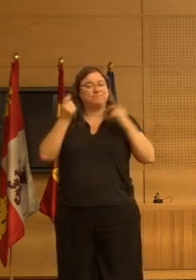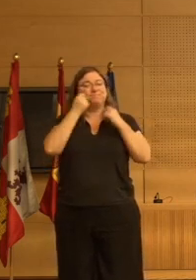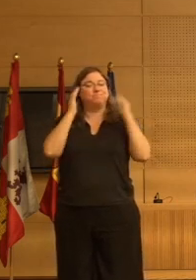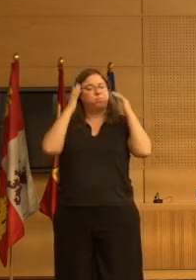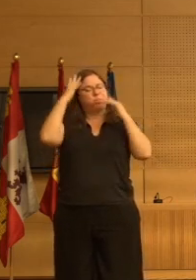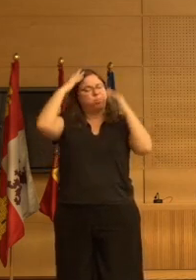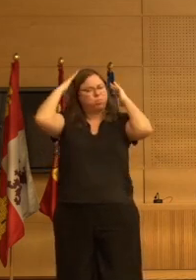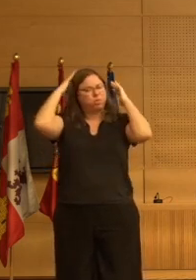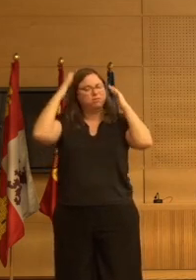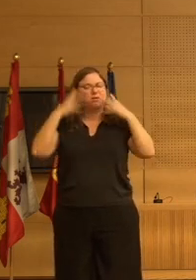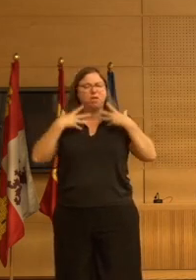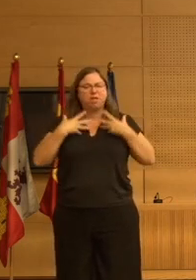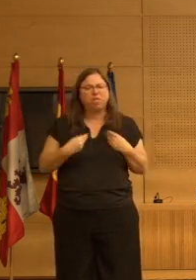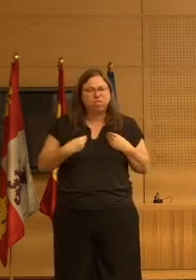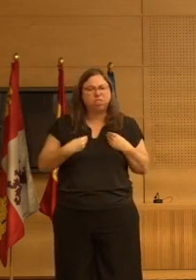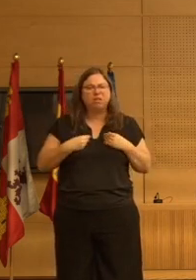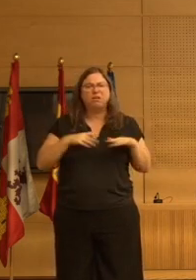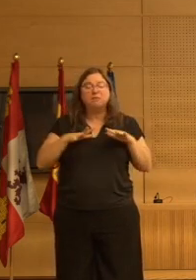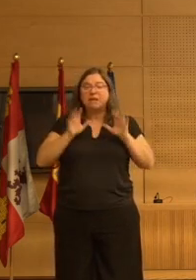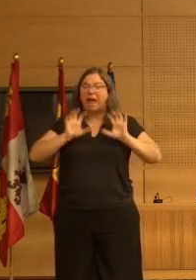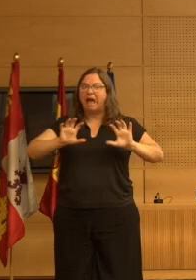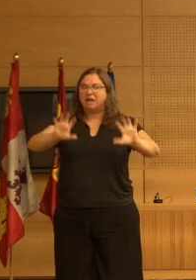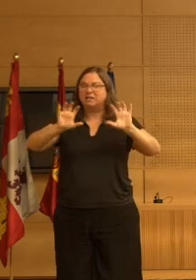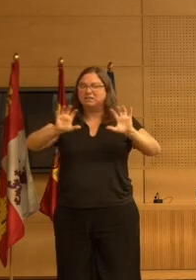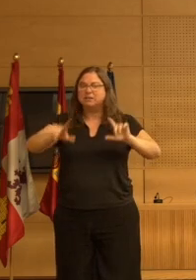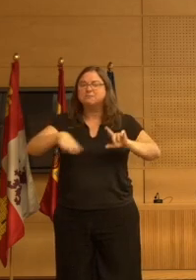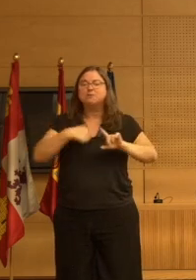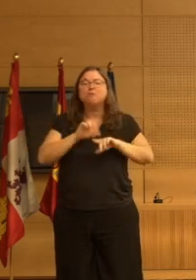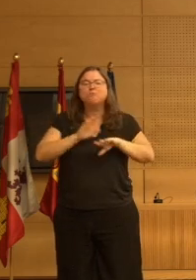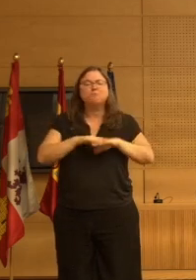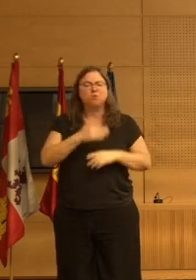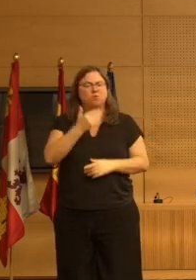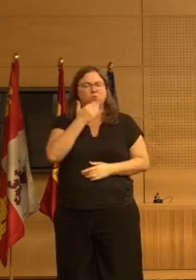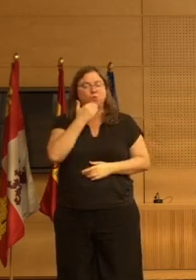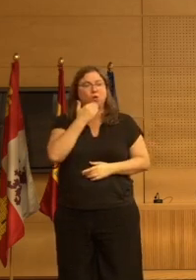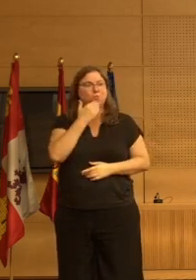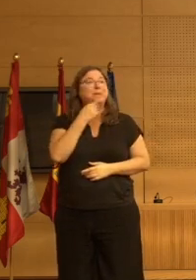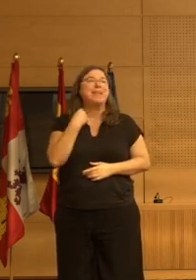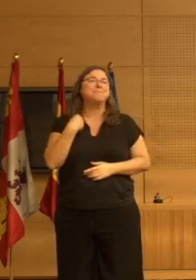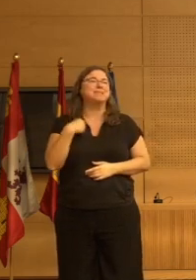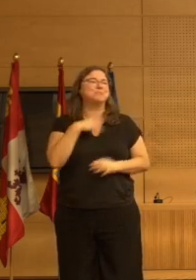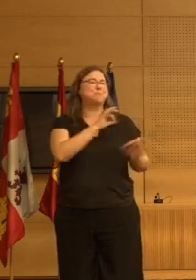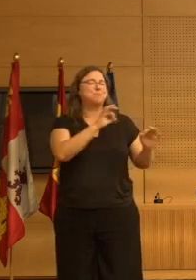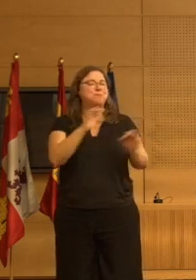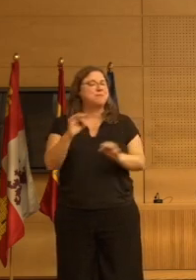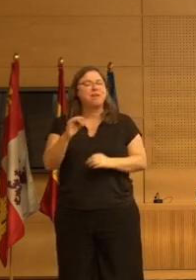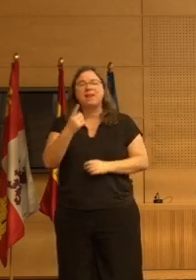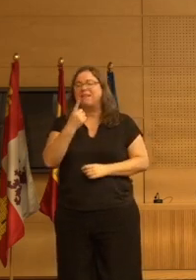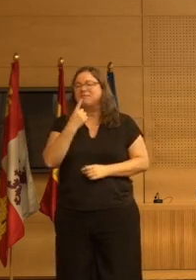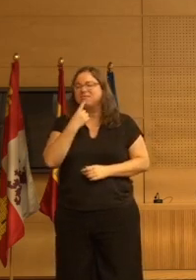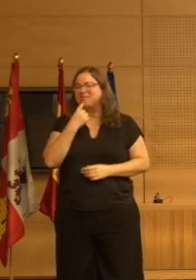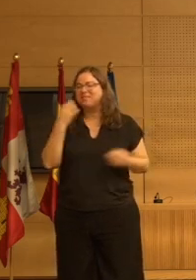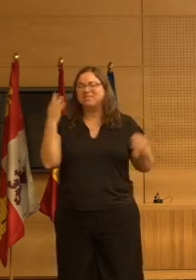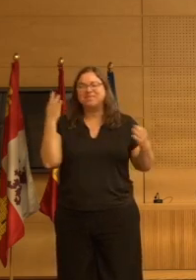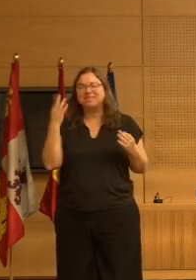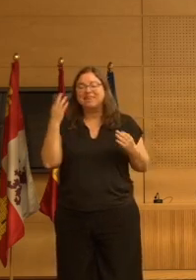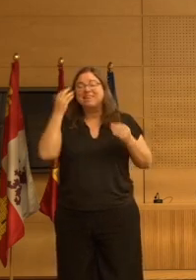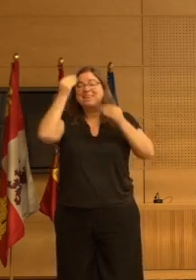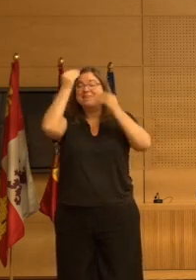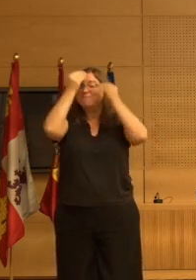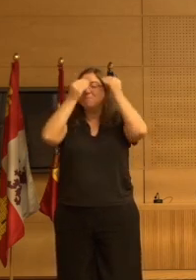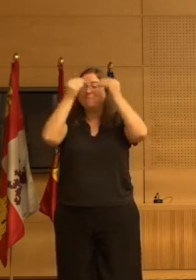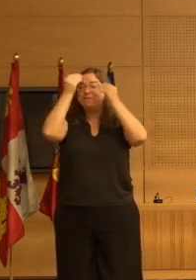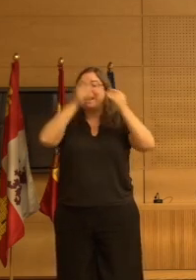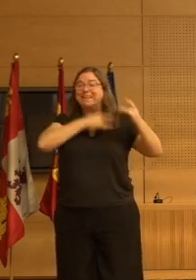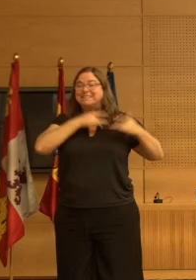pacientes apáticos, deprimidos, agresivos, realmente parecía que era todo lo mismo y dicen que esto hace pensar que